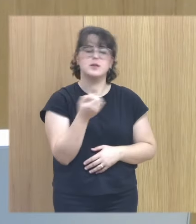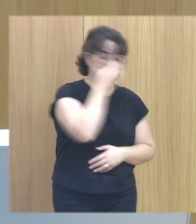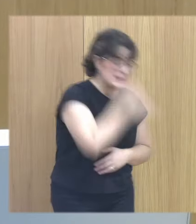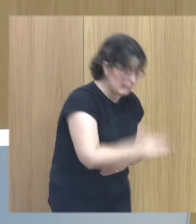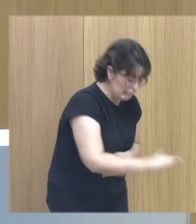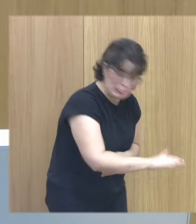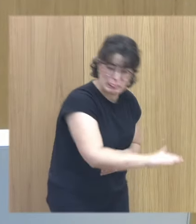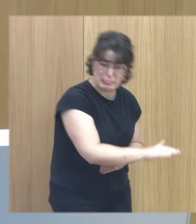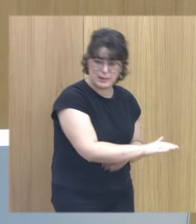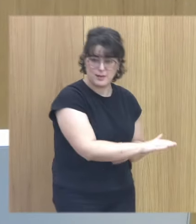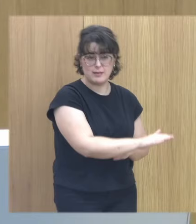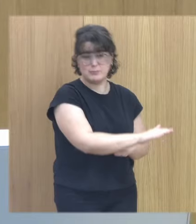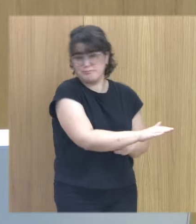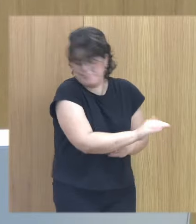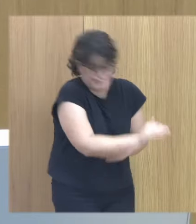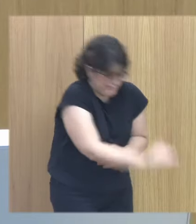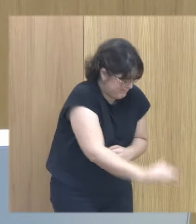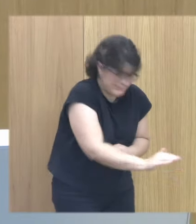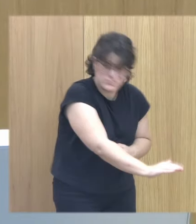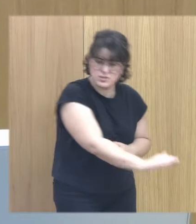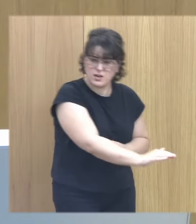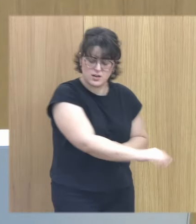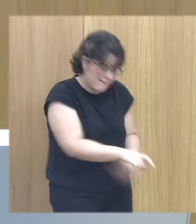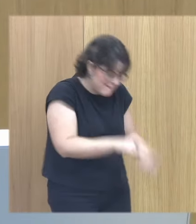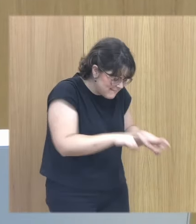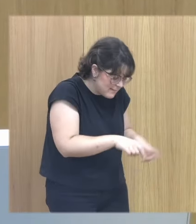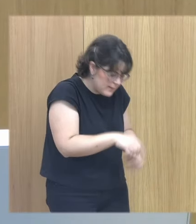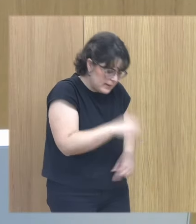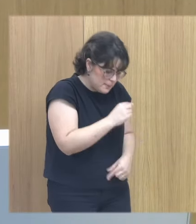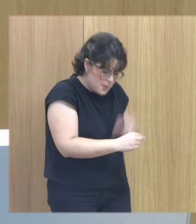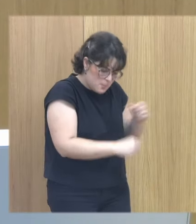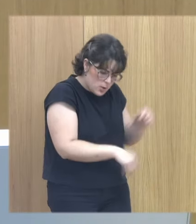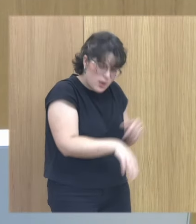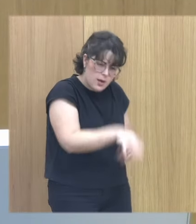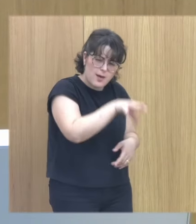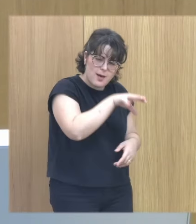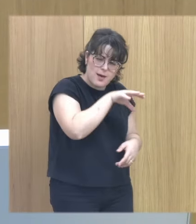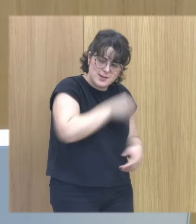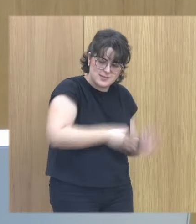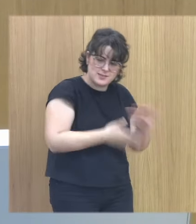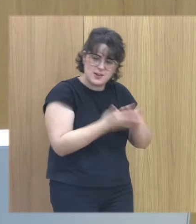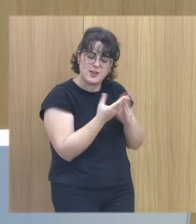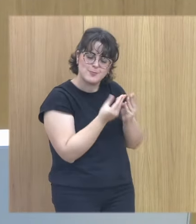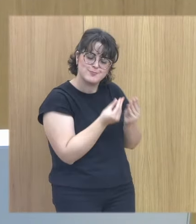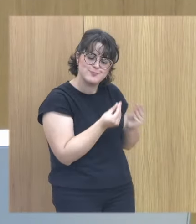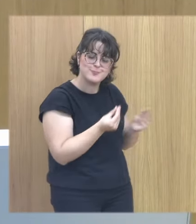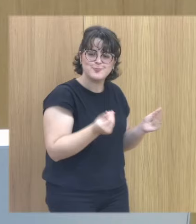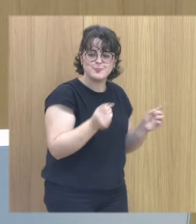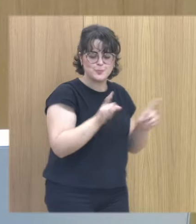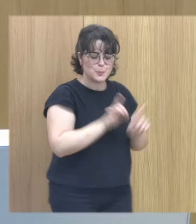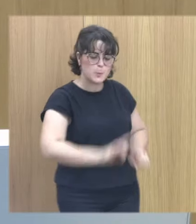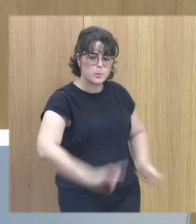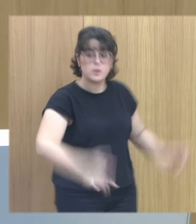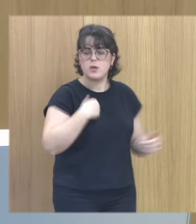pequeños muy pequeños hacerles entender esto es muy sutil y a veces a mí